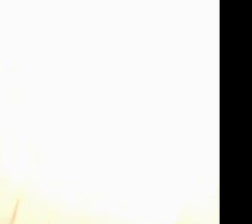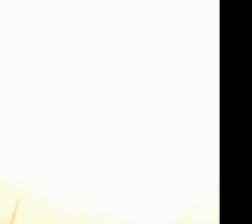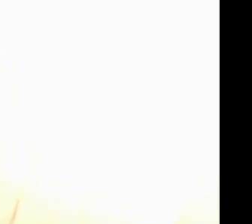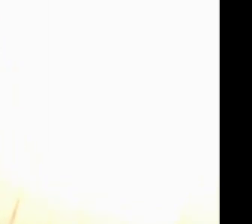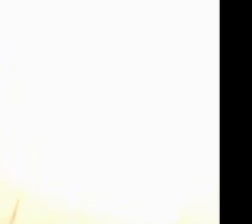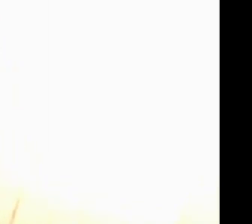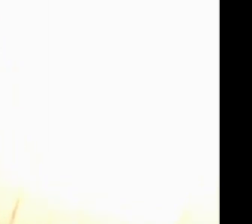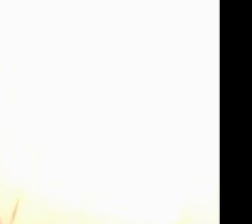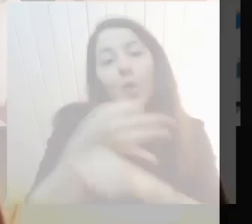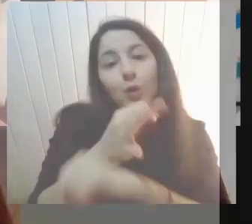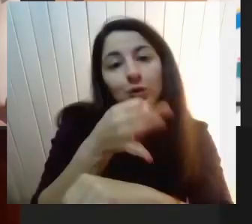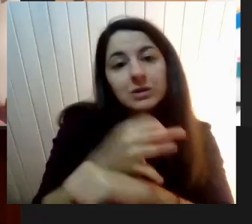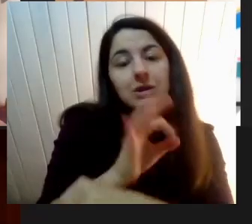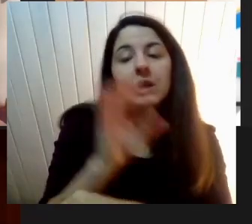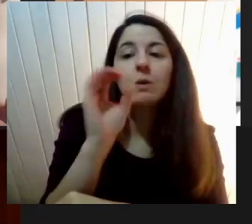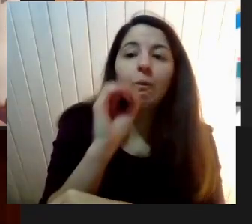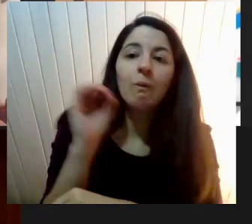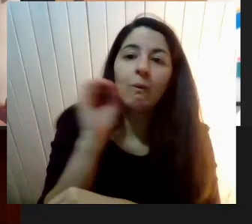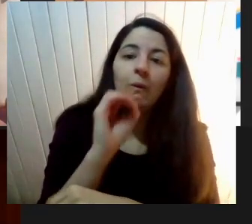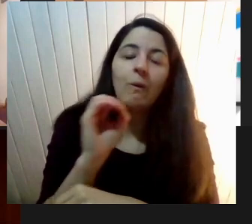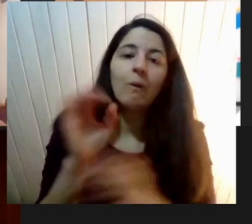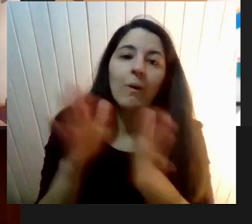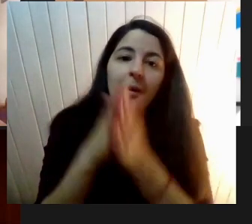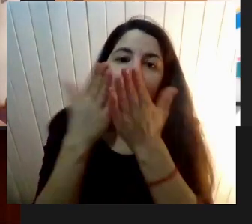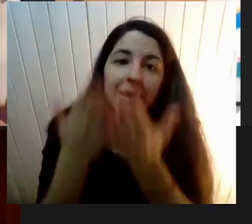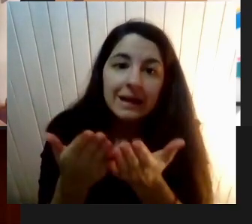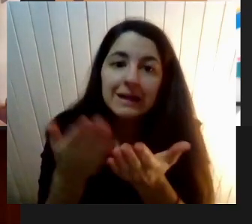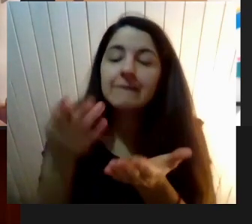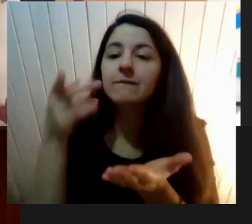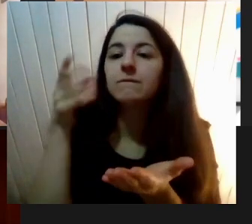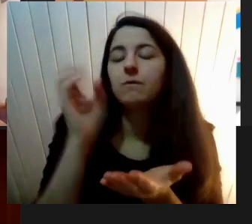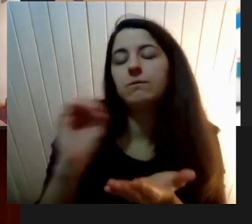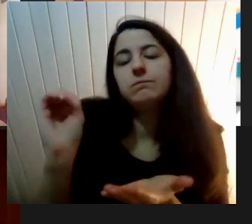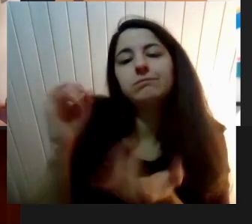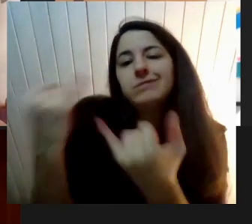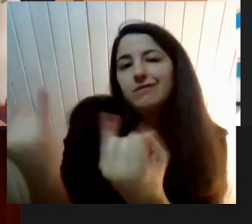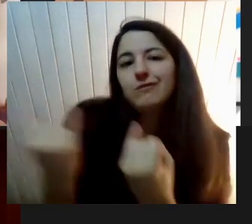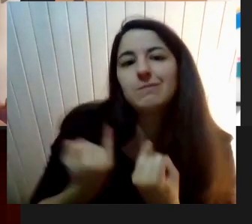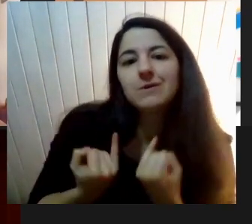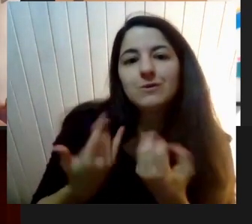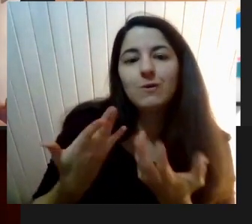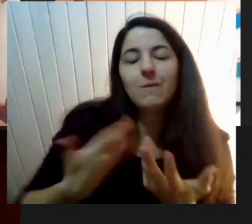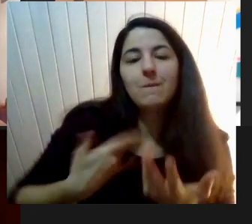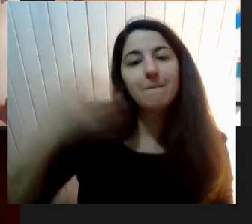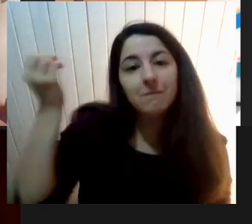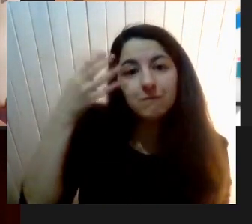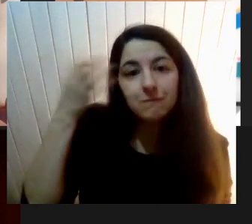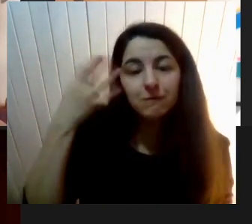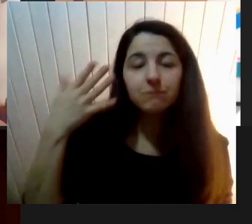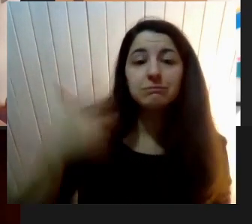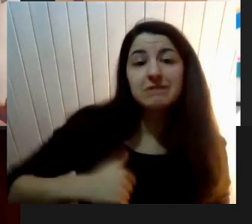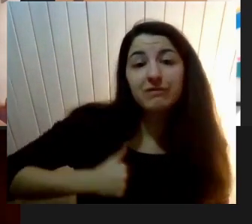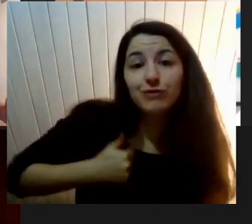¿Qué? ¿Qué? La formación Que siempre Es voluntaria